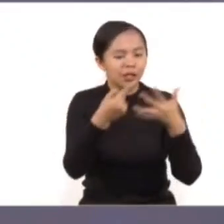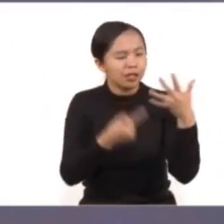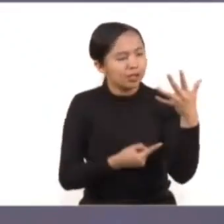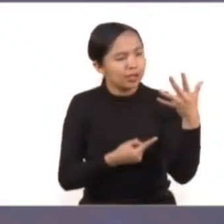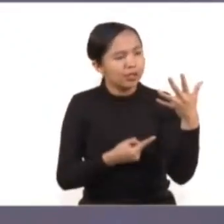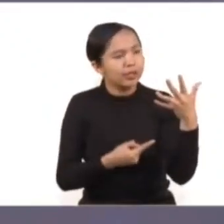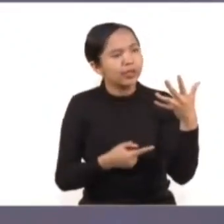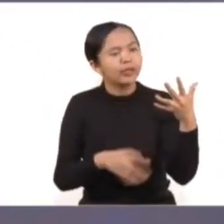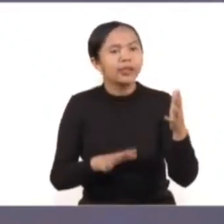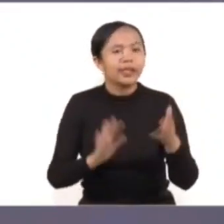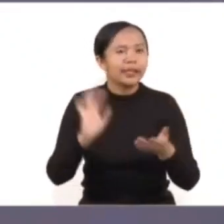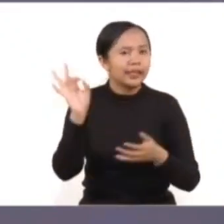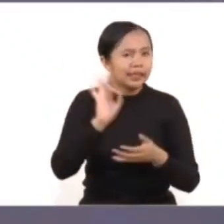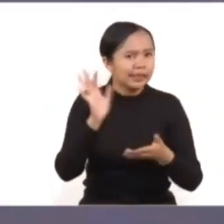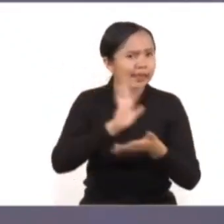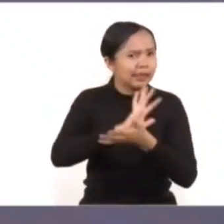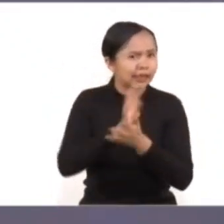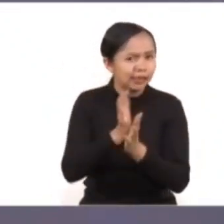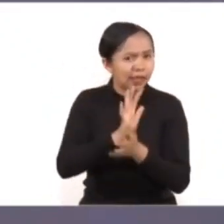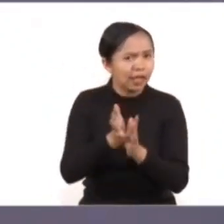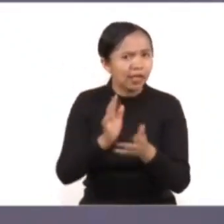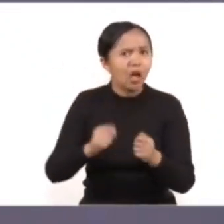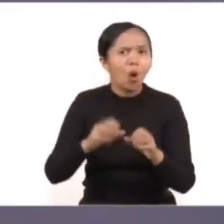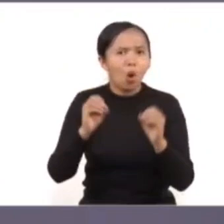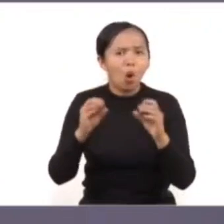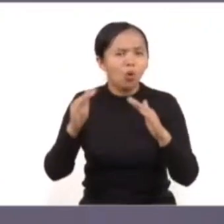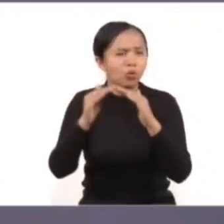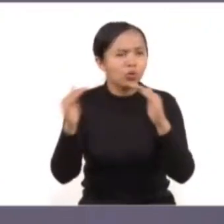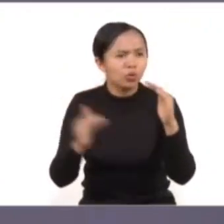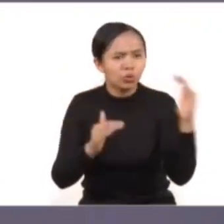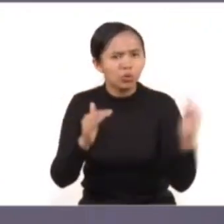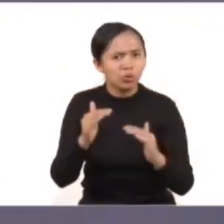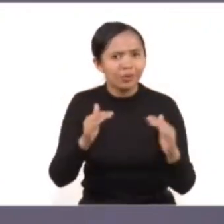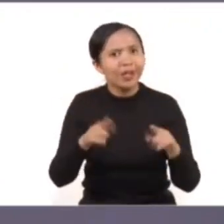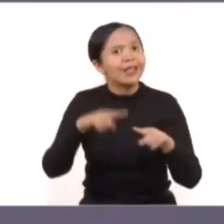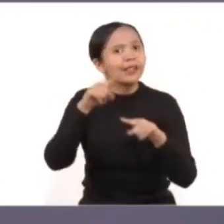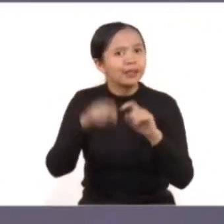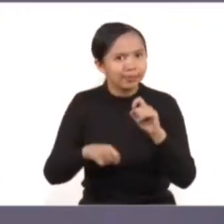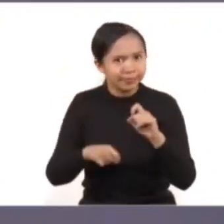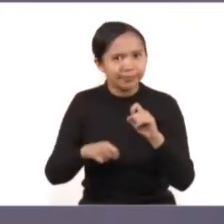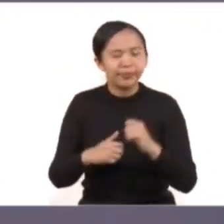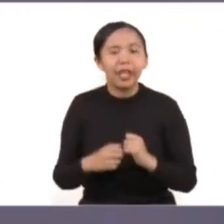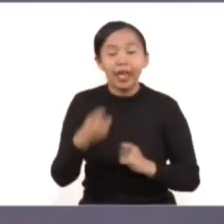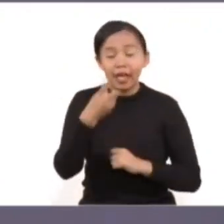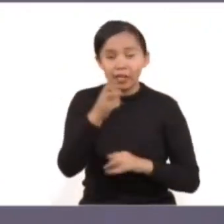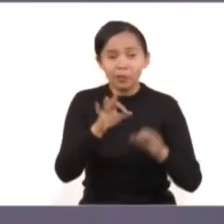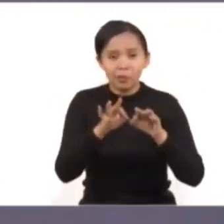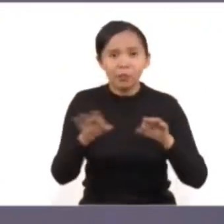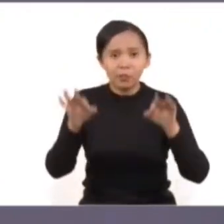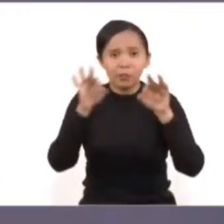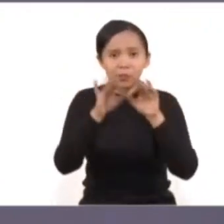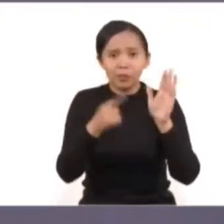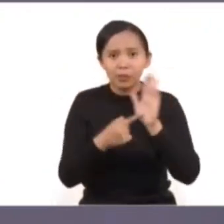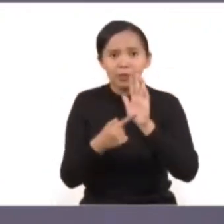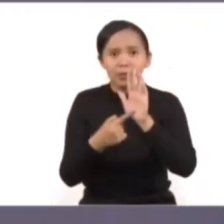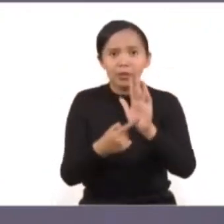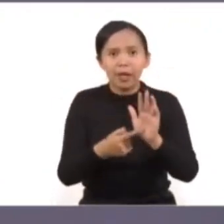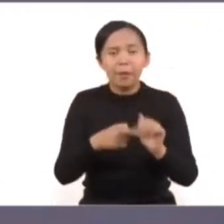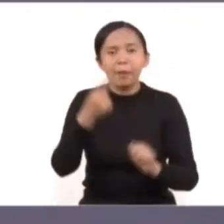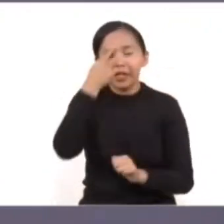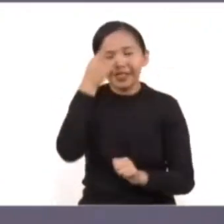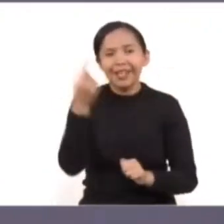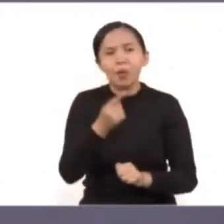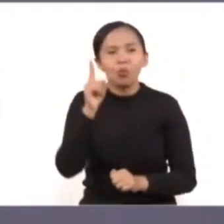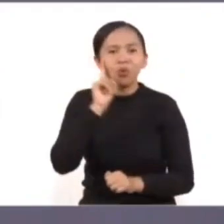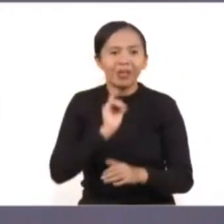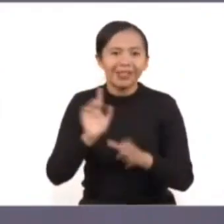arbitrarios, discriminatorios y desiguales entre hombres y mujeres. Esto ha tenido un importante impacto en la proporción de mujeres